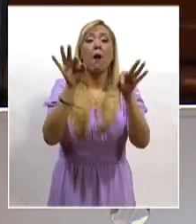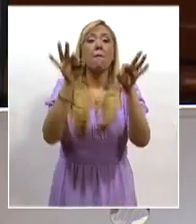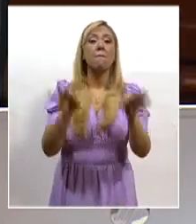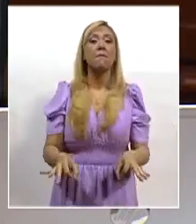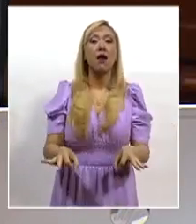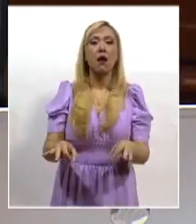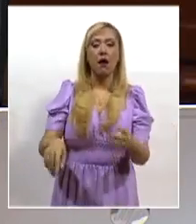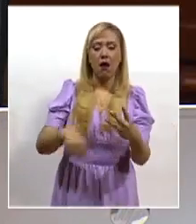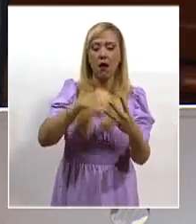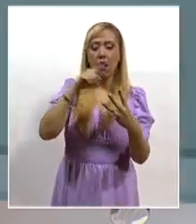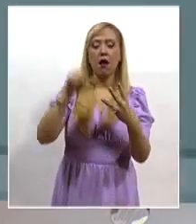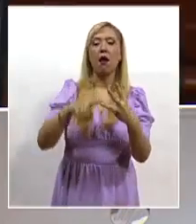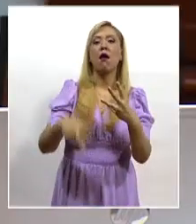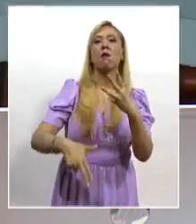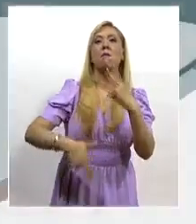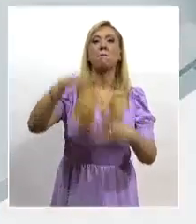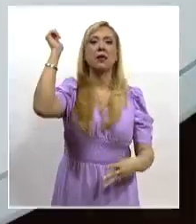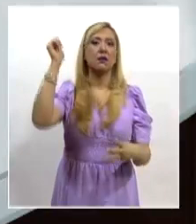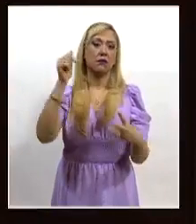tercera vacante.